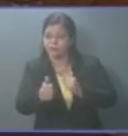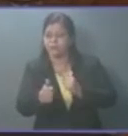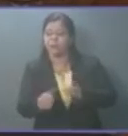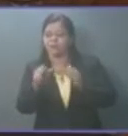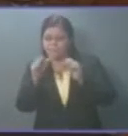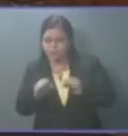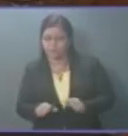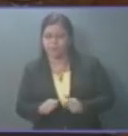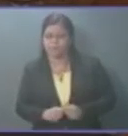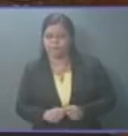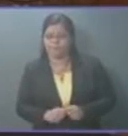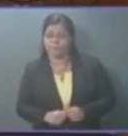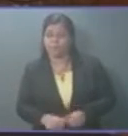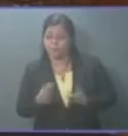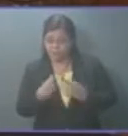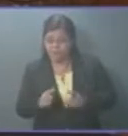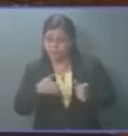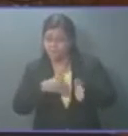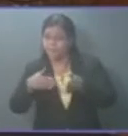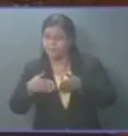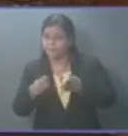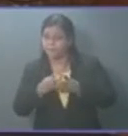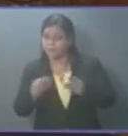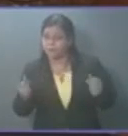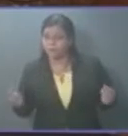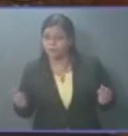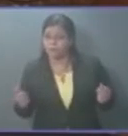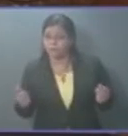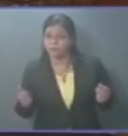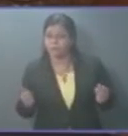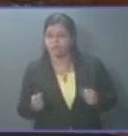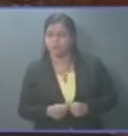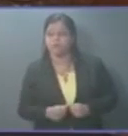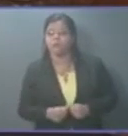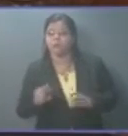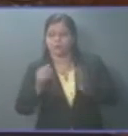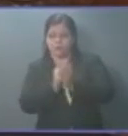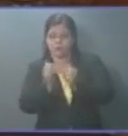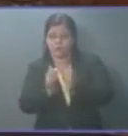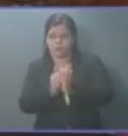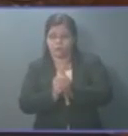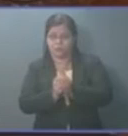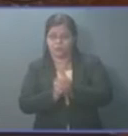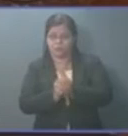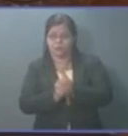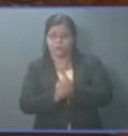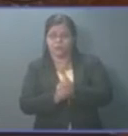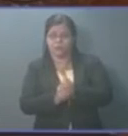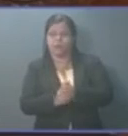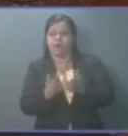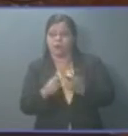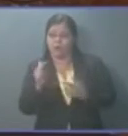incluso comenzar a solucionar problemas de raíz